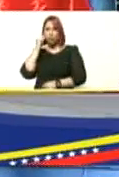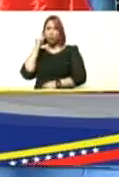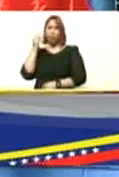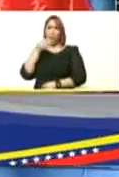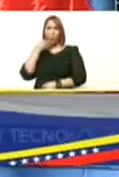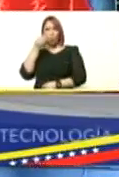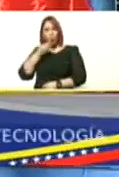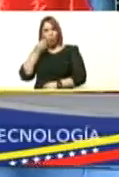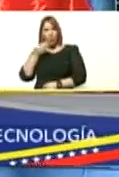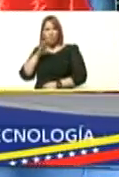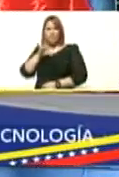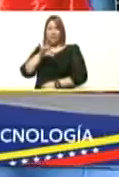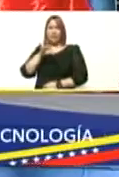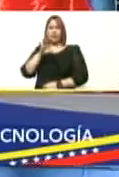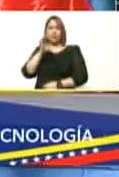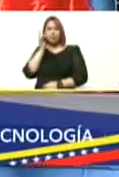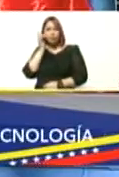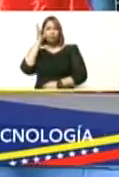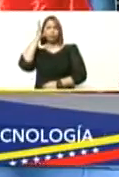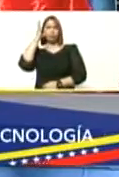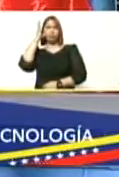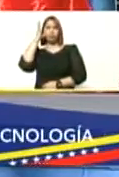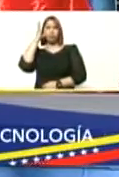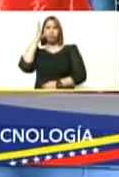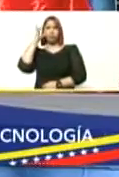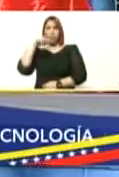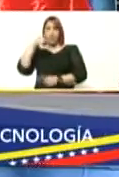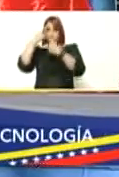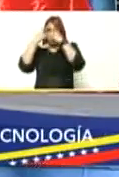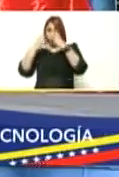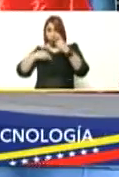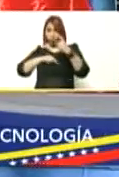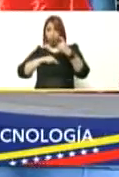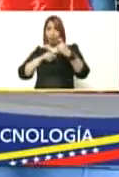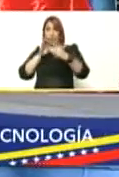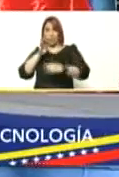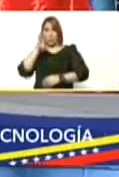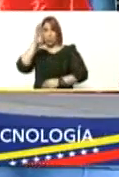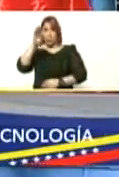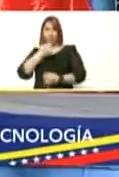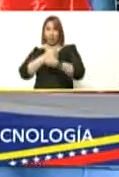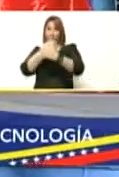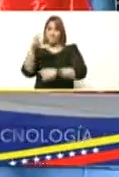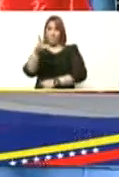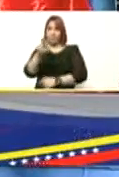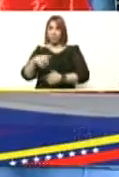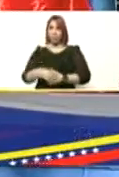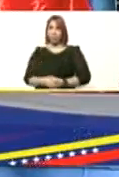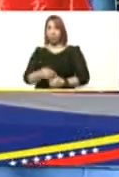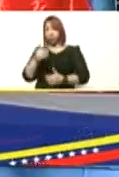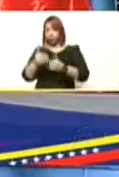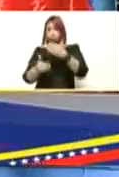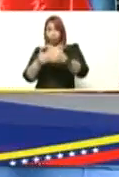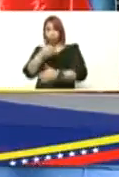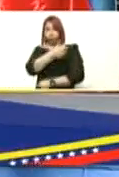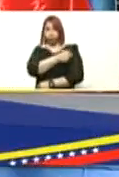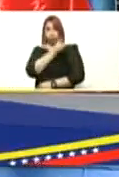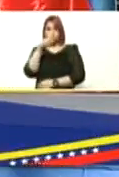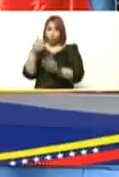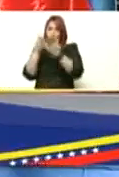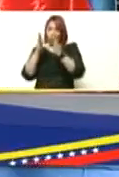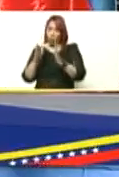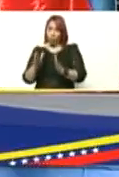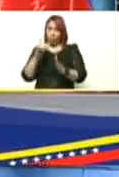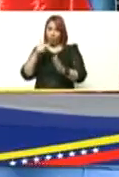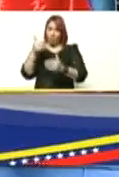con la patria que va a generar a los profesionales de nuestra querida Venezuela en el proceso de vacunación de los estudiantes